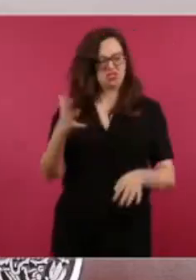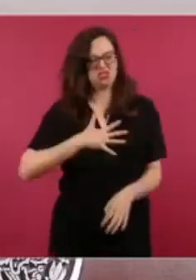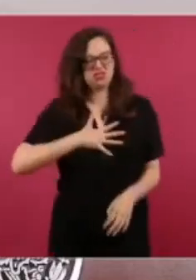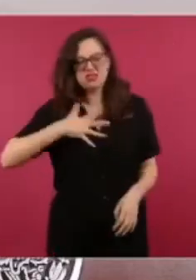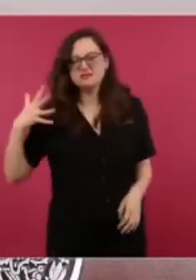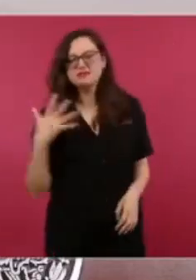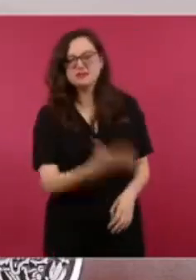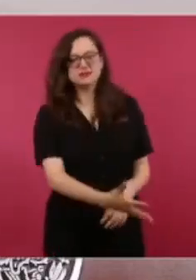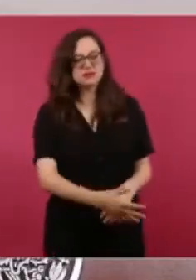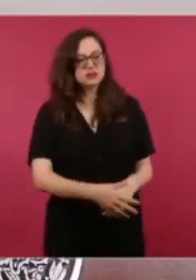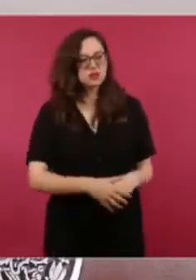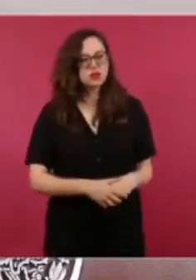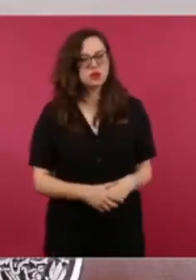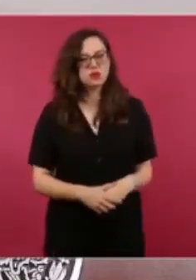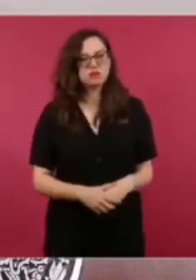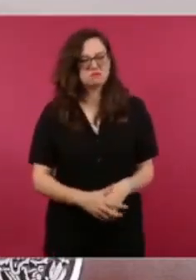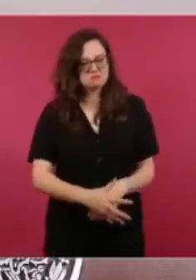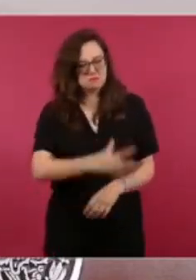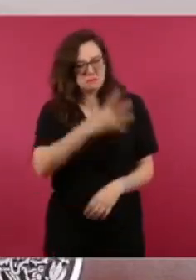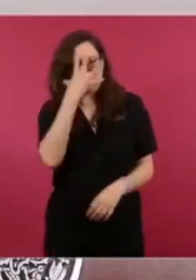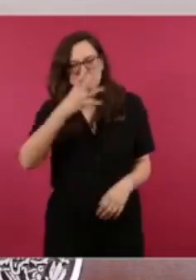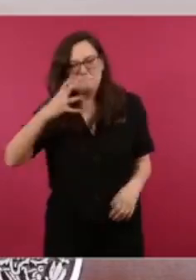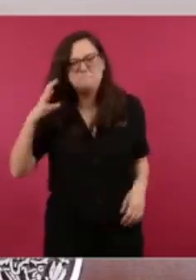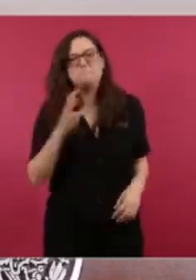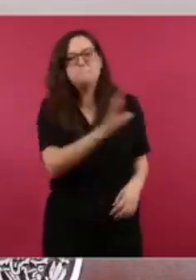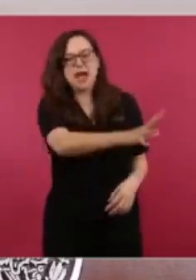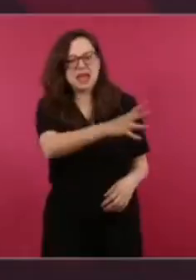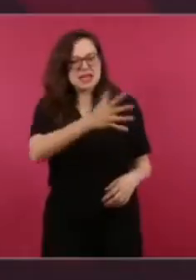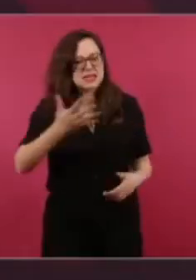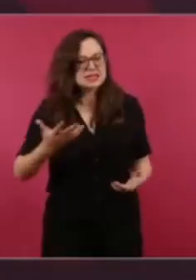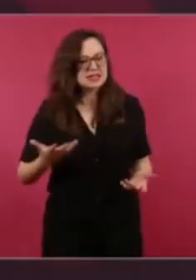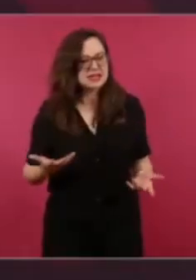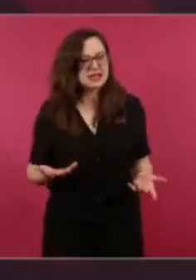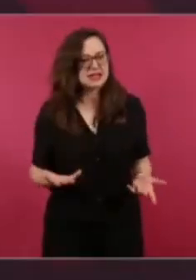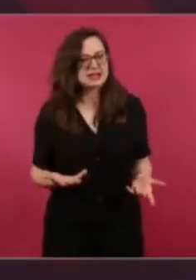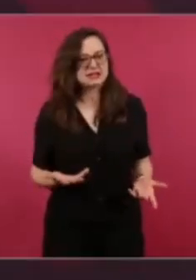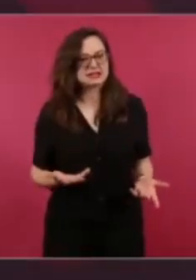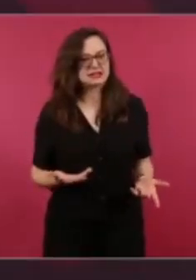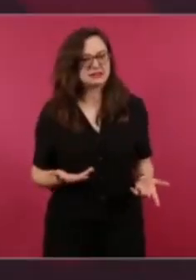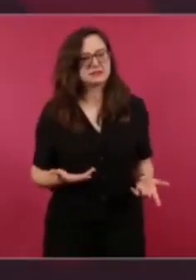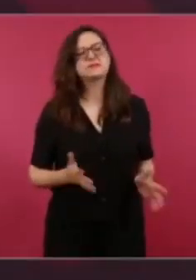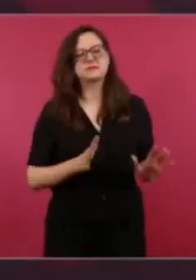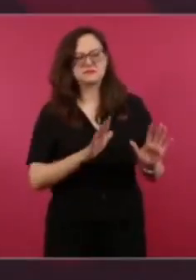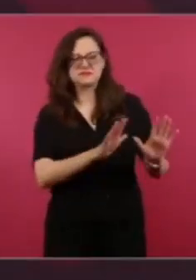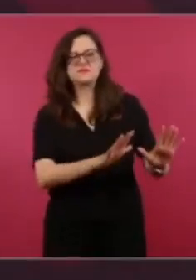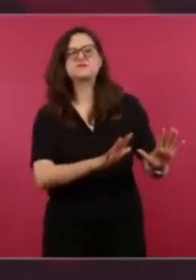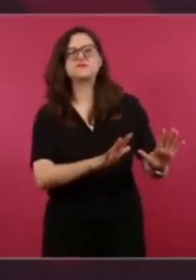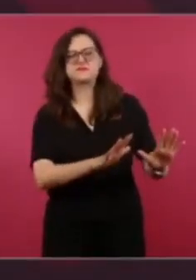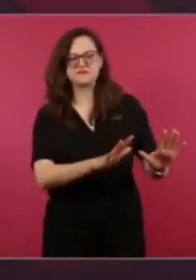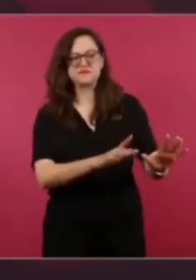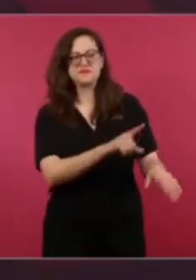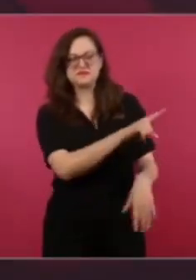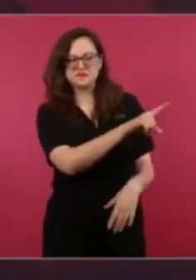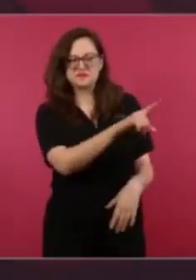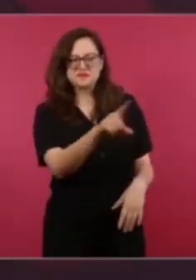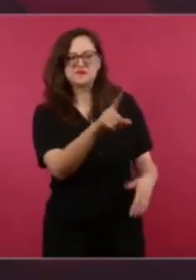que le debería dar vergüenza a quienes lo suscriben,